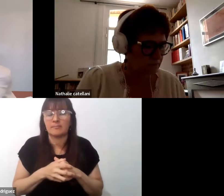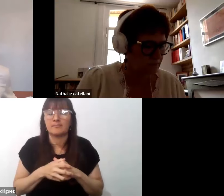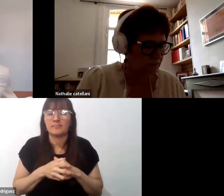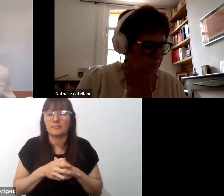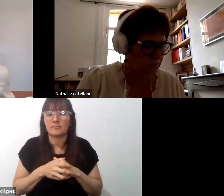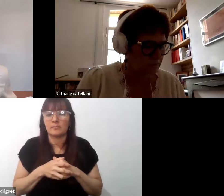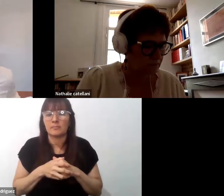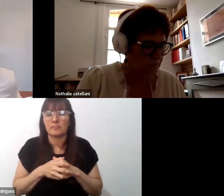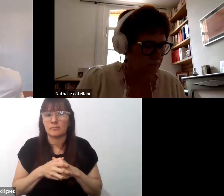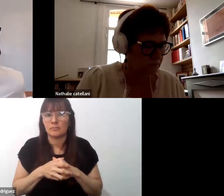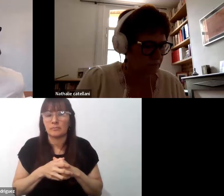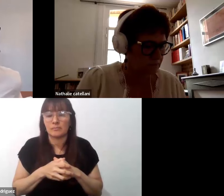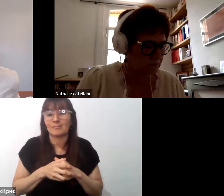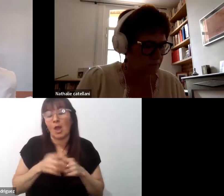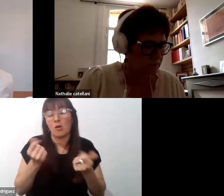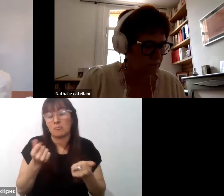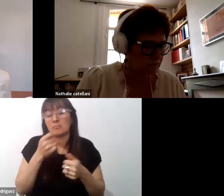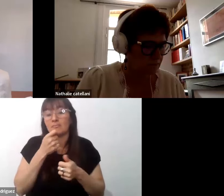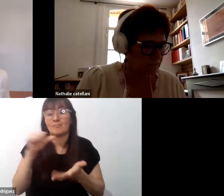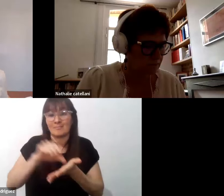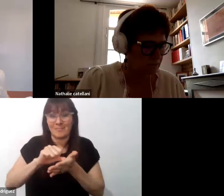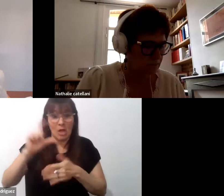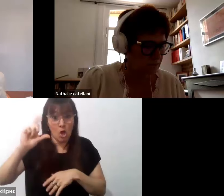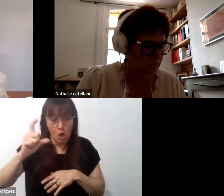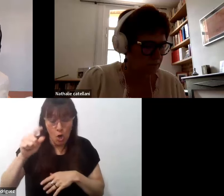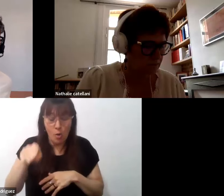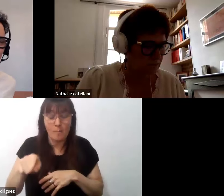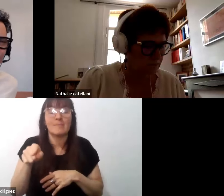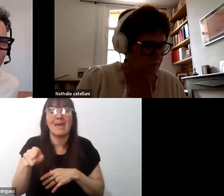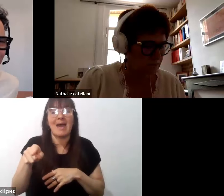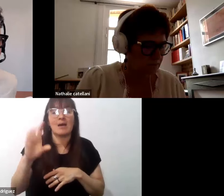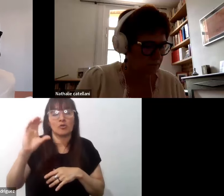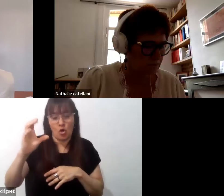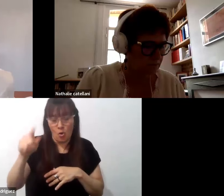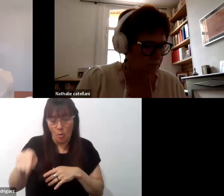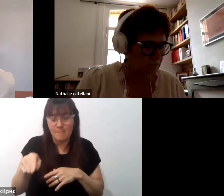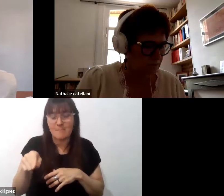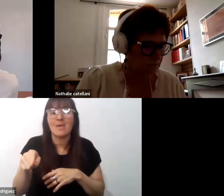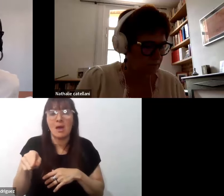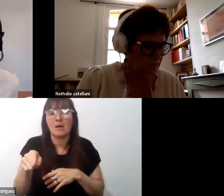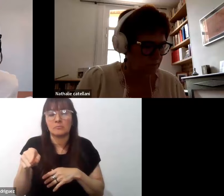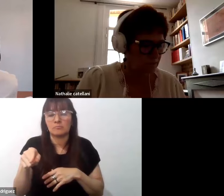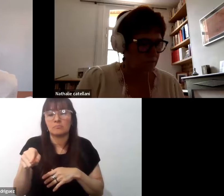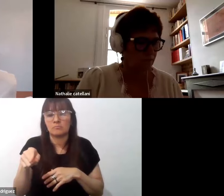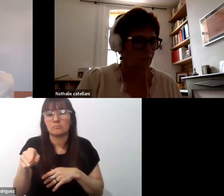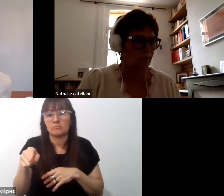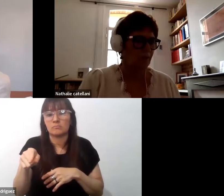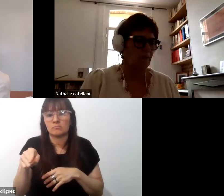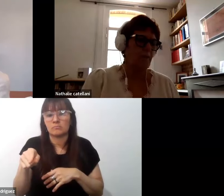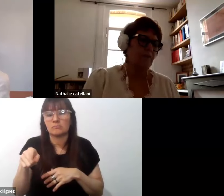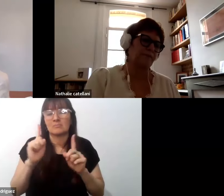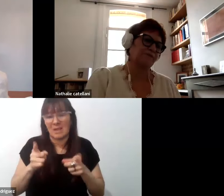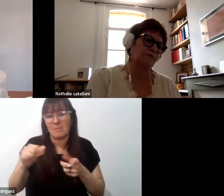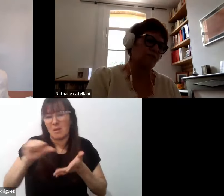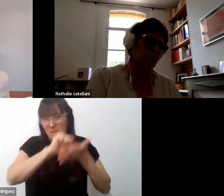¿no? En Colombia, con el Movimiento Pedagógico Nacional de Colombia, luego en distintos países de América